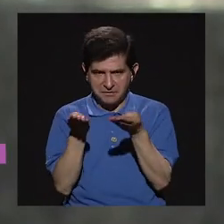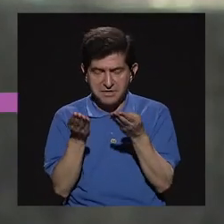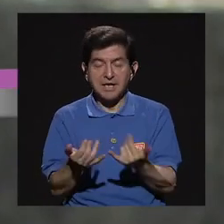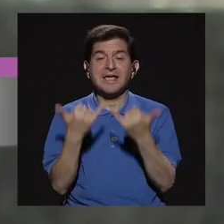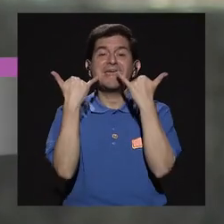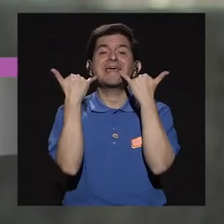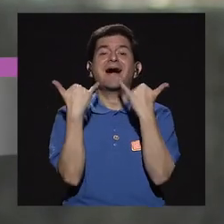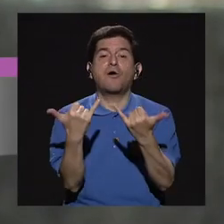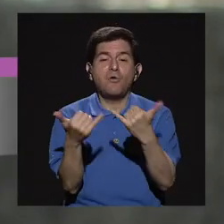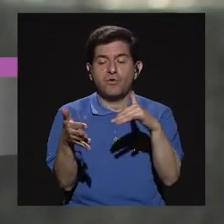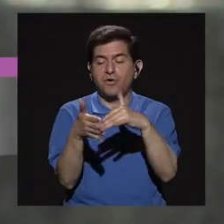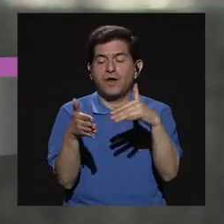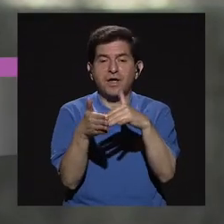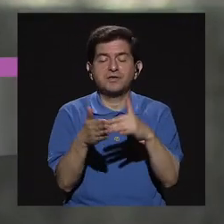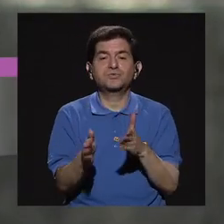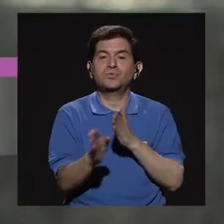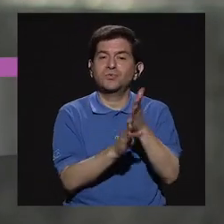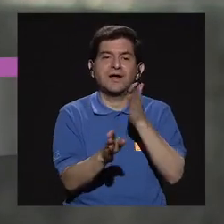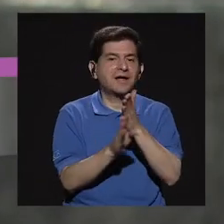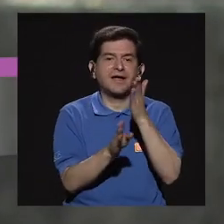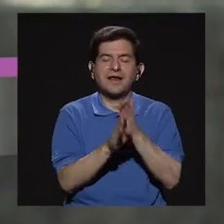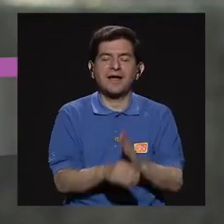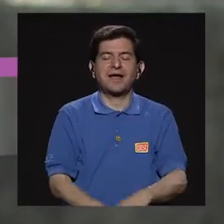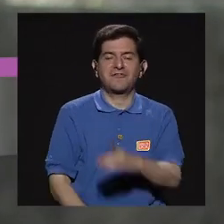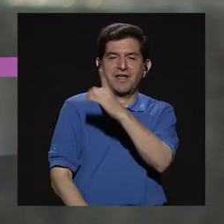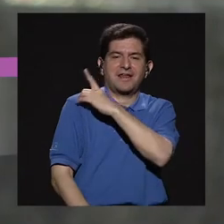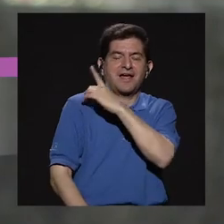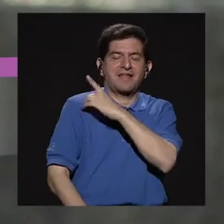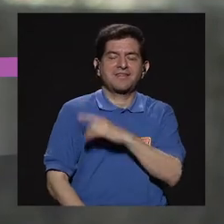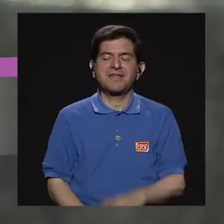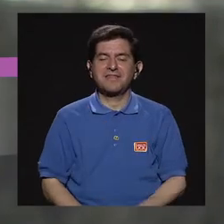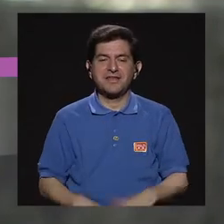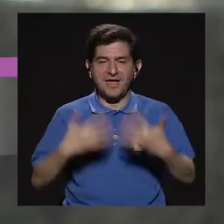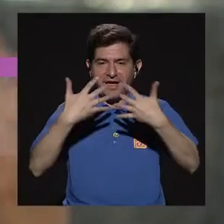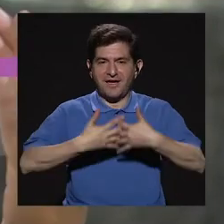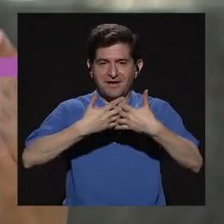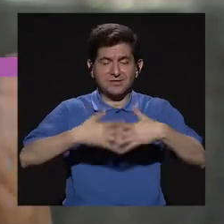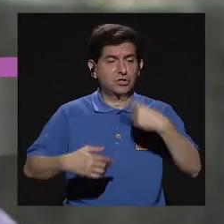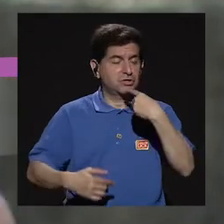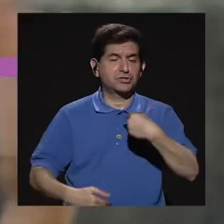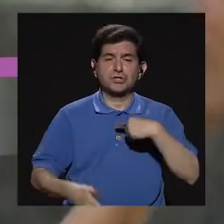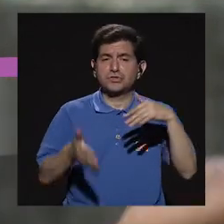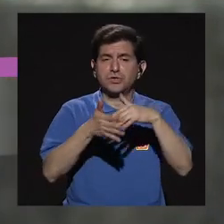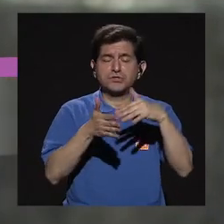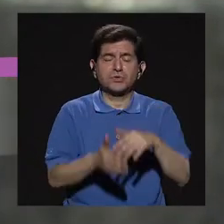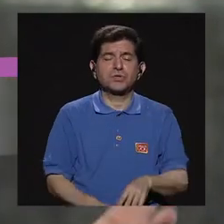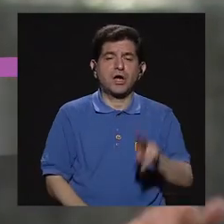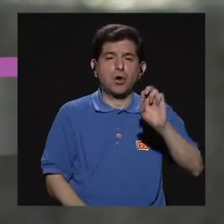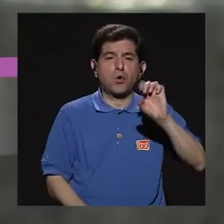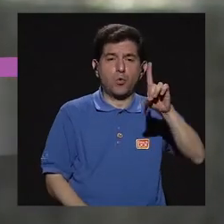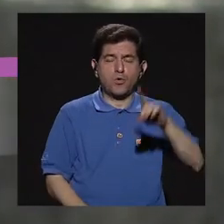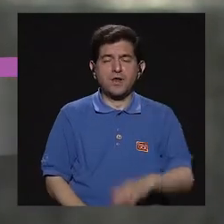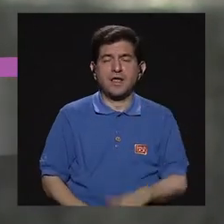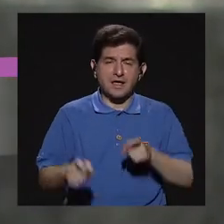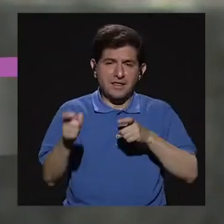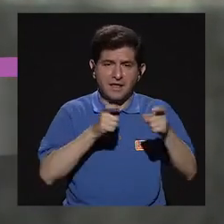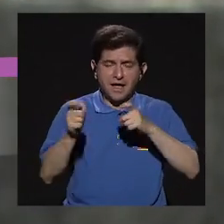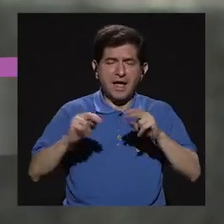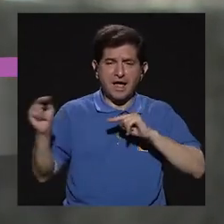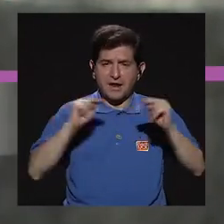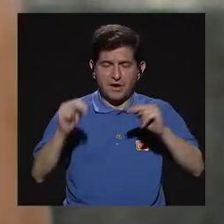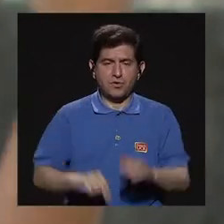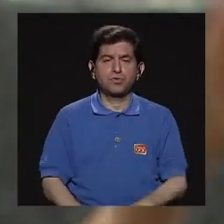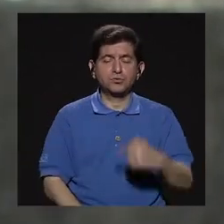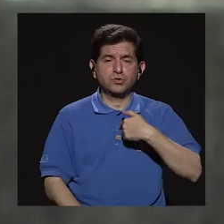y ahora son estudiantes de nuestra carrera, de dirección de empresas, que me dicen, estoy estudiando en la UNED Administración de Negocios,